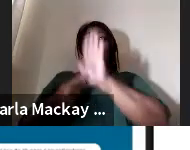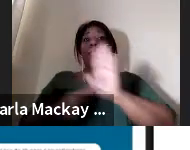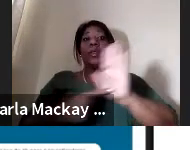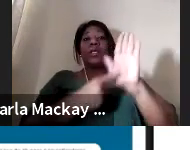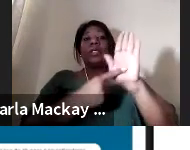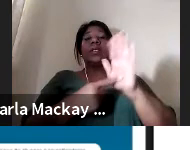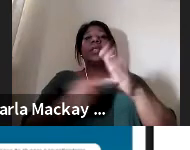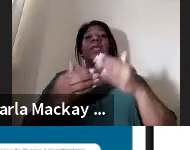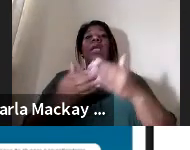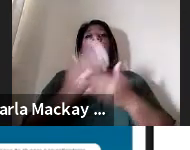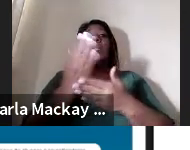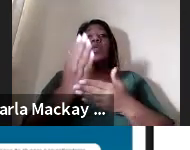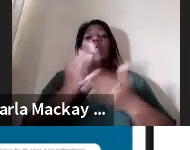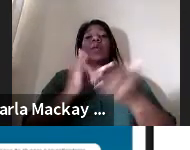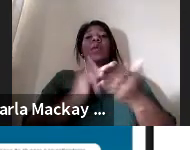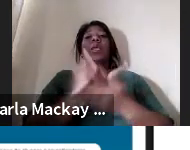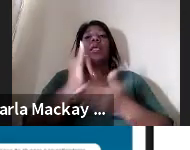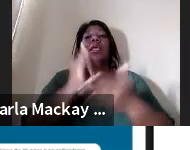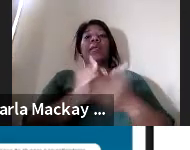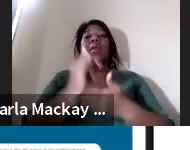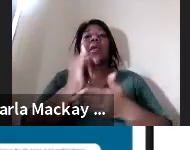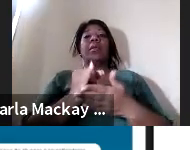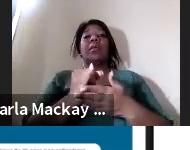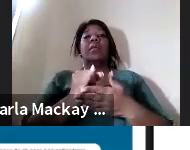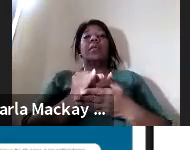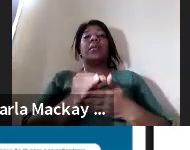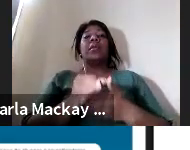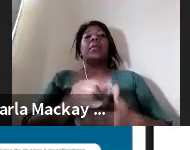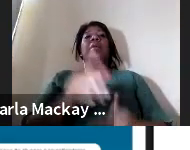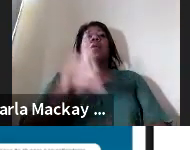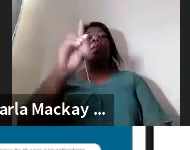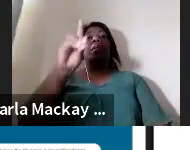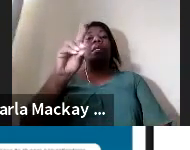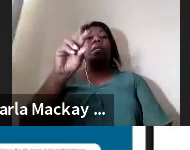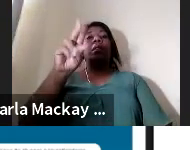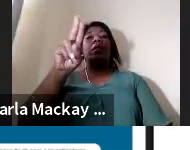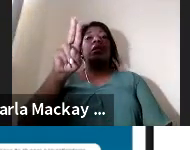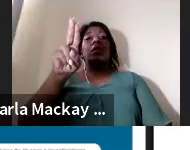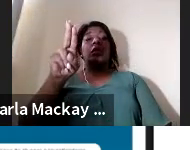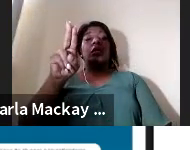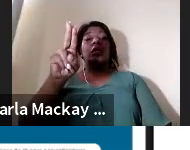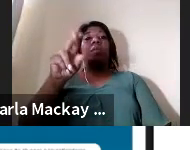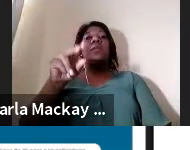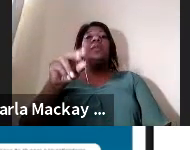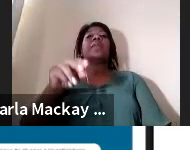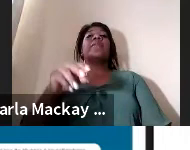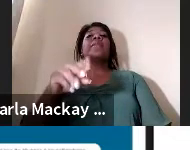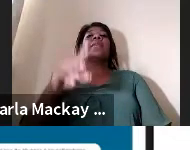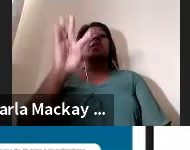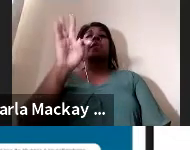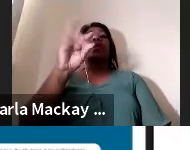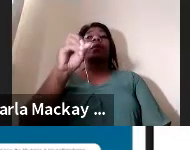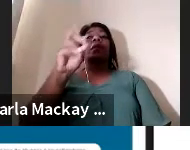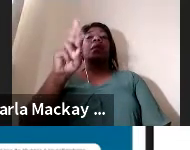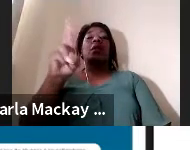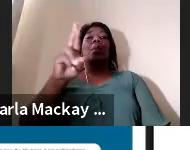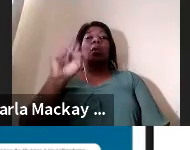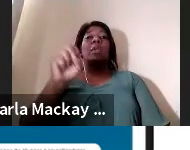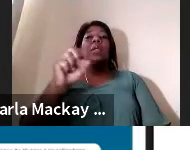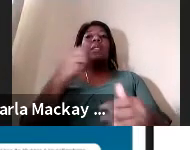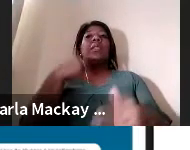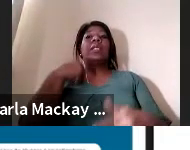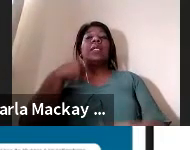nuevo investigador él se llama Denzel Joy Milton Torres cinco años ese es